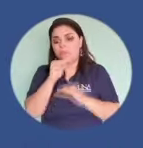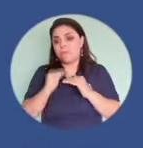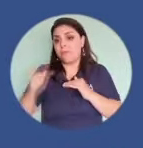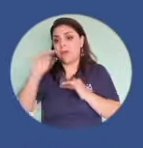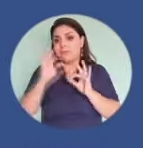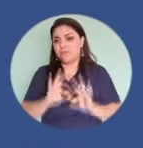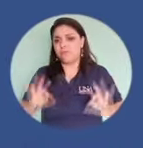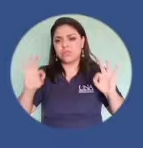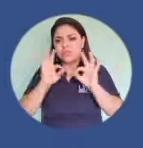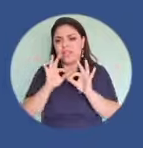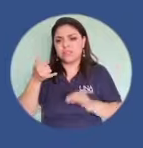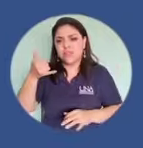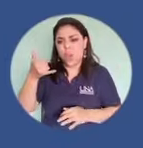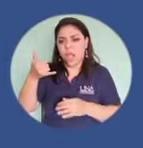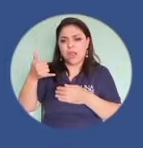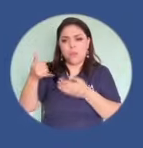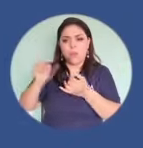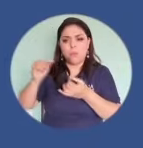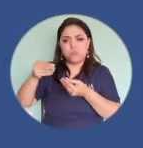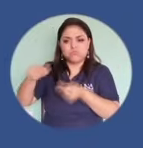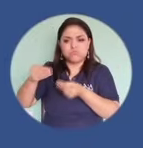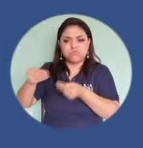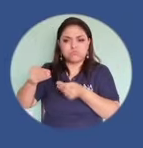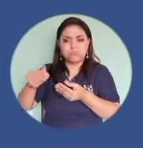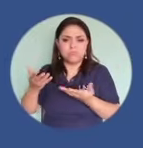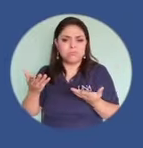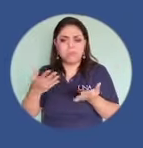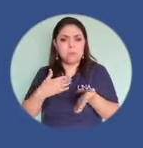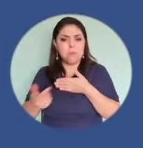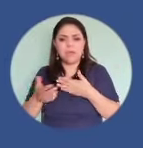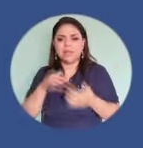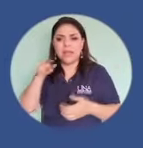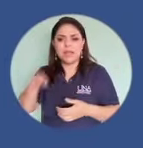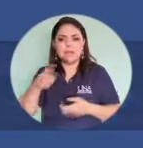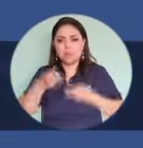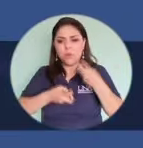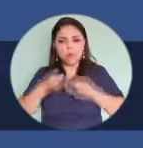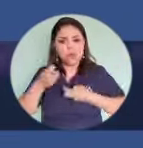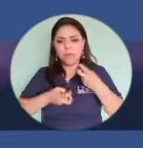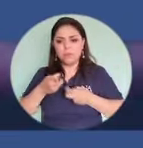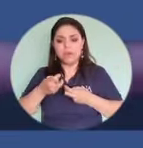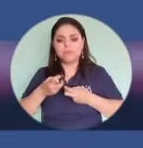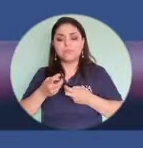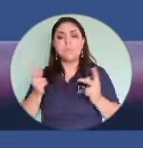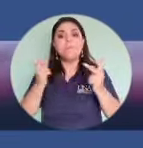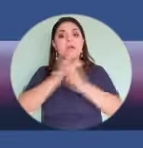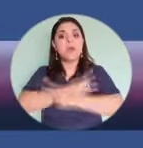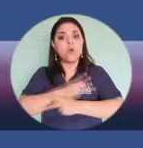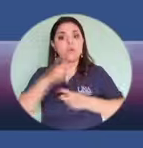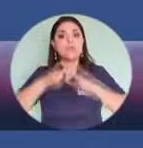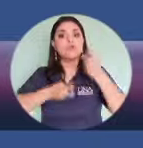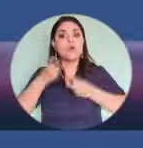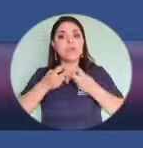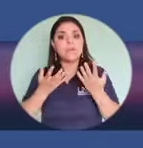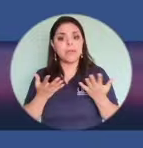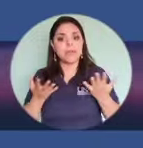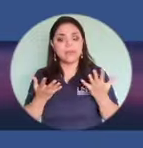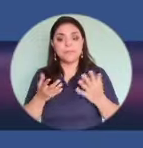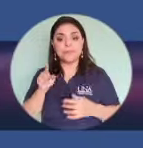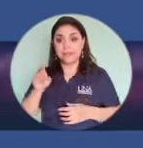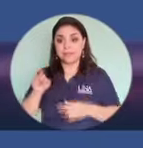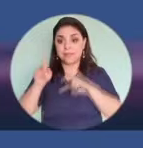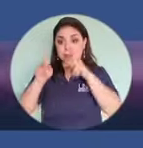activo, no es en sí, el dispositivo físico, el mayor de los problemas. Aquí el mayor de los problemas es que esa persona,